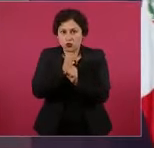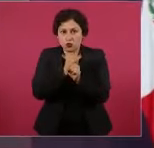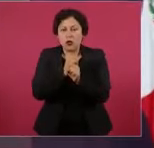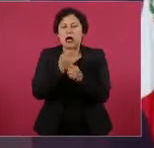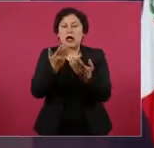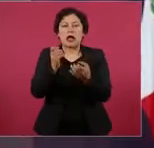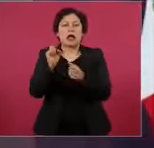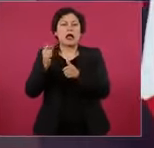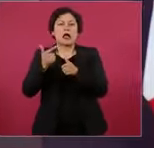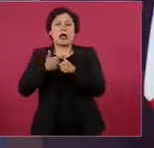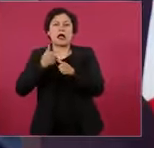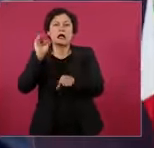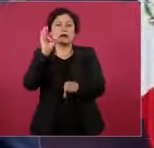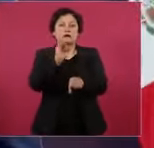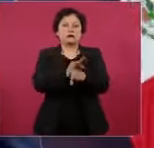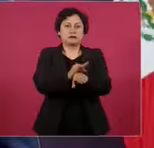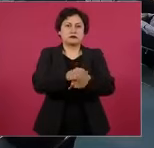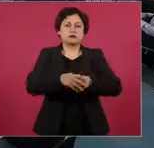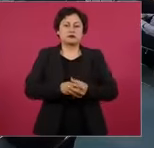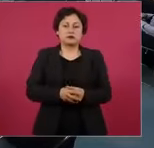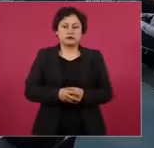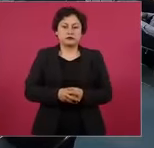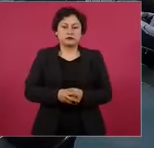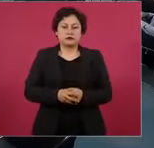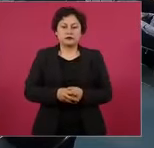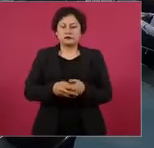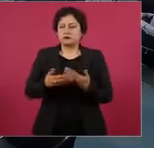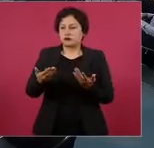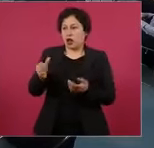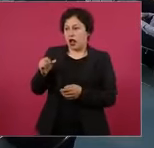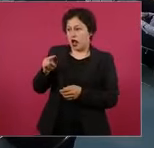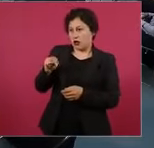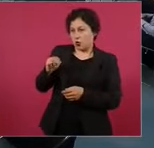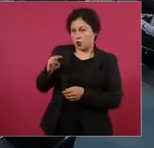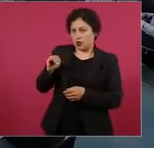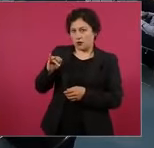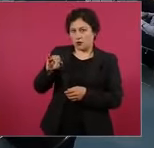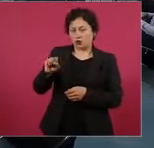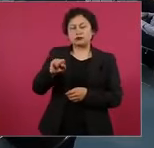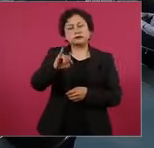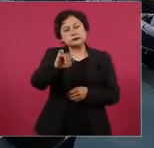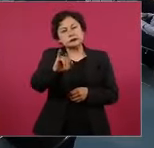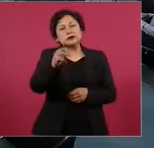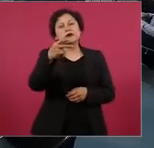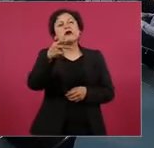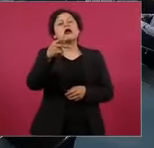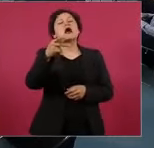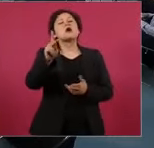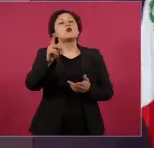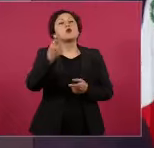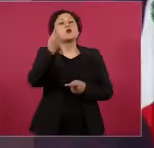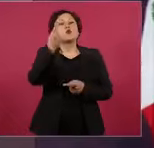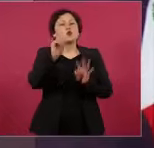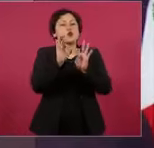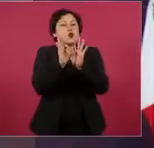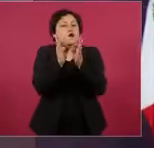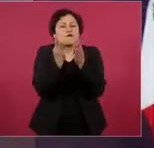¿Jueces anónimos? Sí, un mecanismo en donde